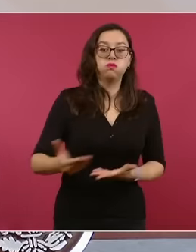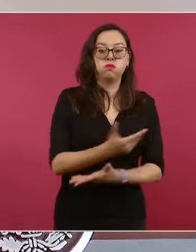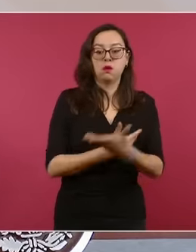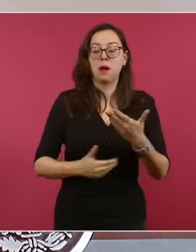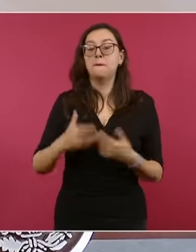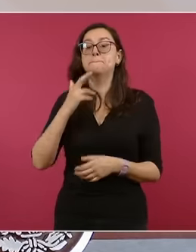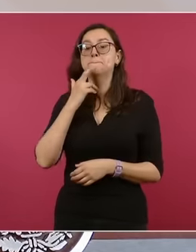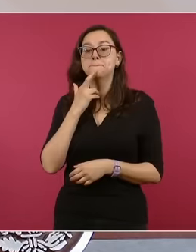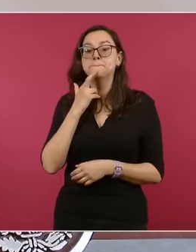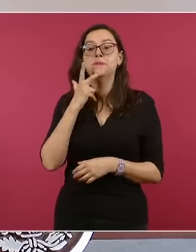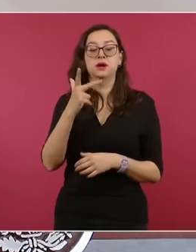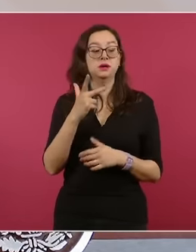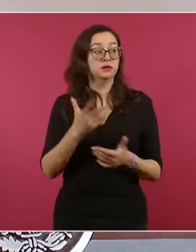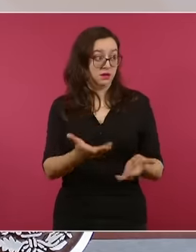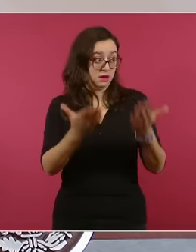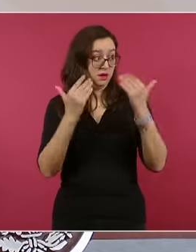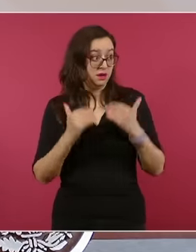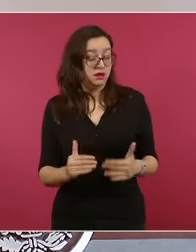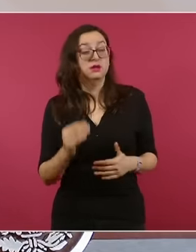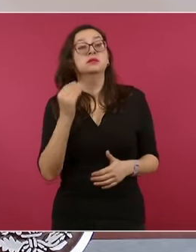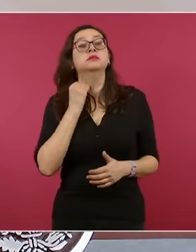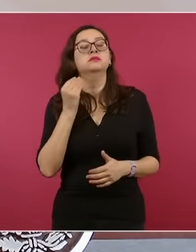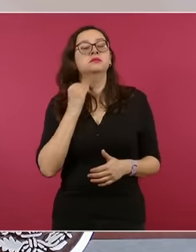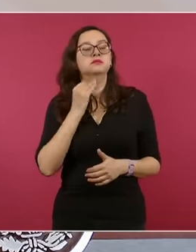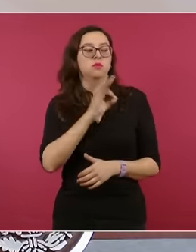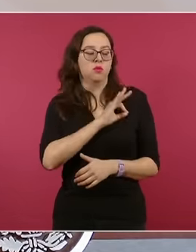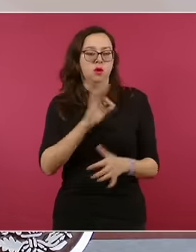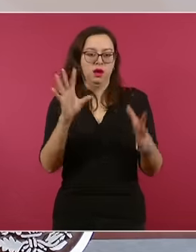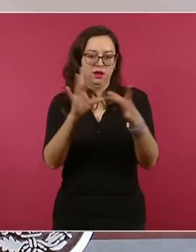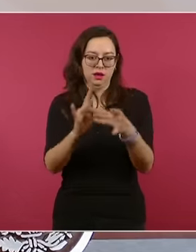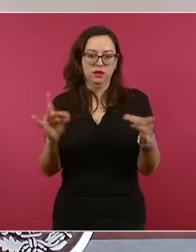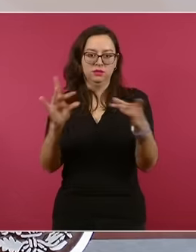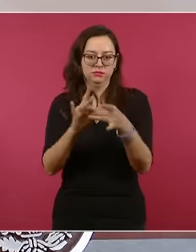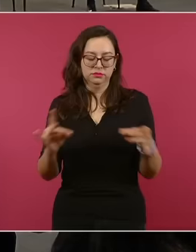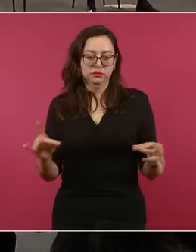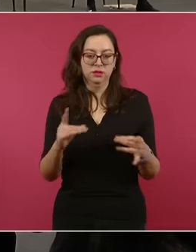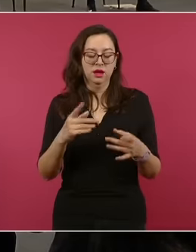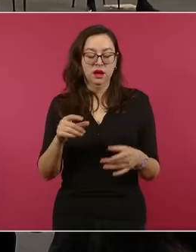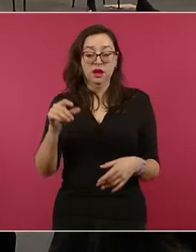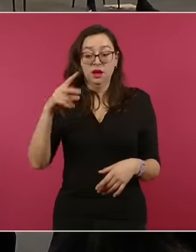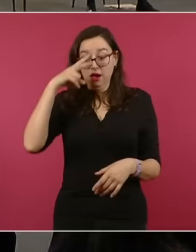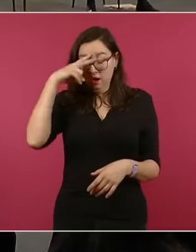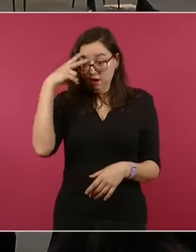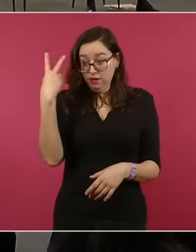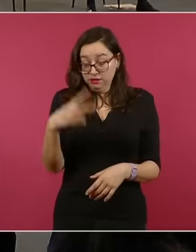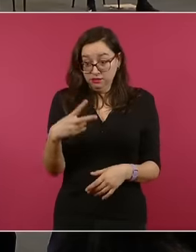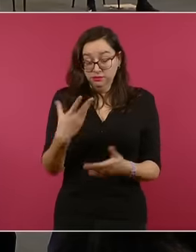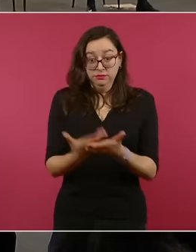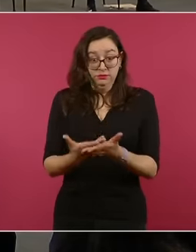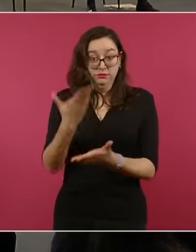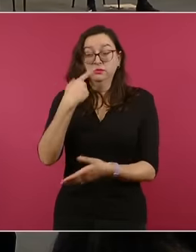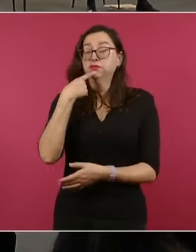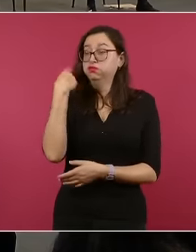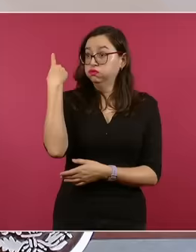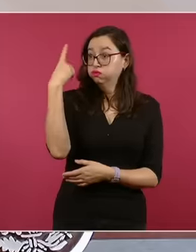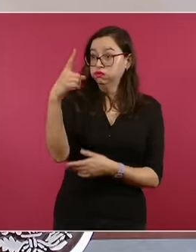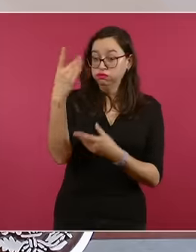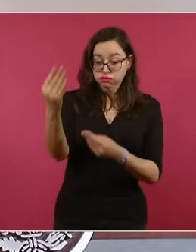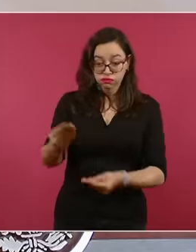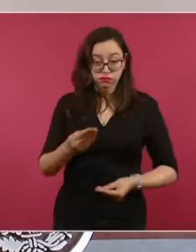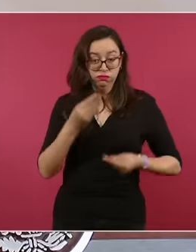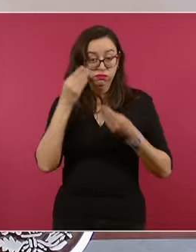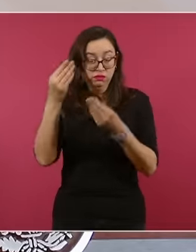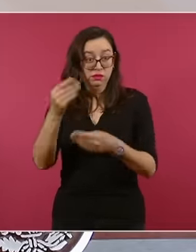países se puedan sumar a esta demanda que hace México el día de hoy. Hoy se está presentando ante la Corte